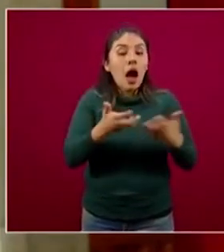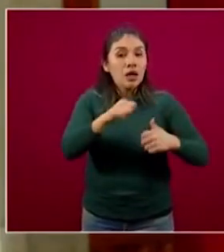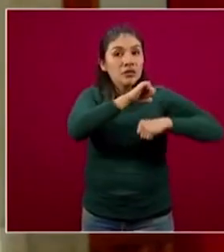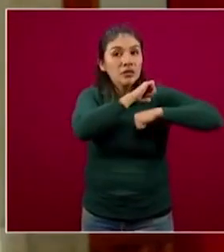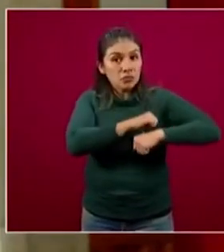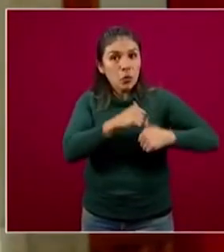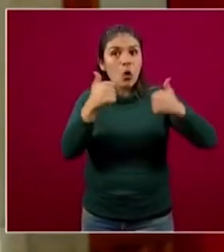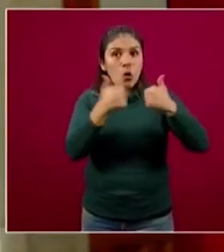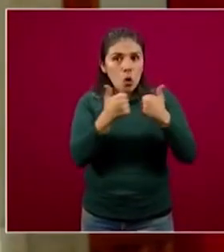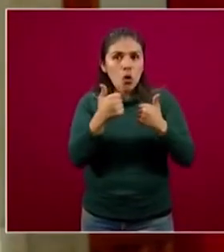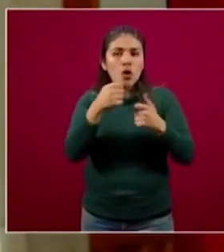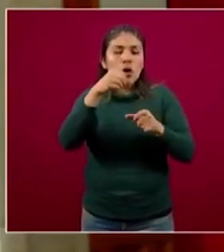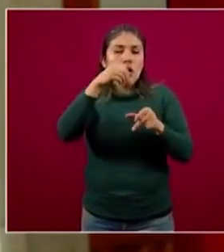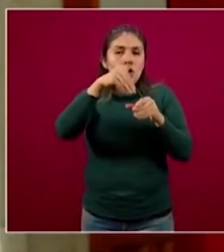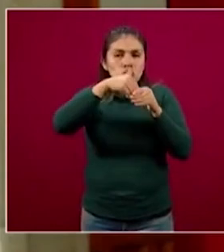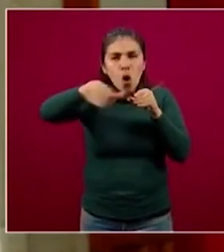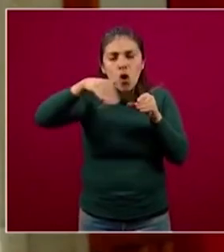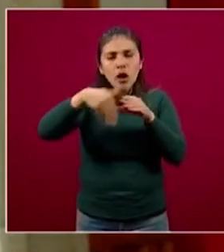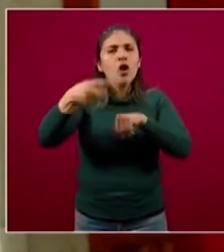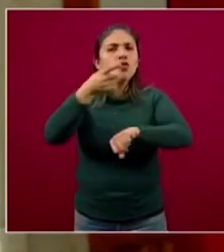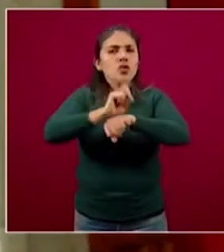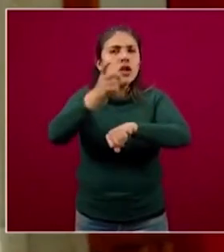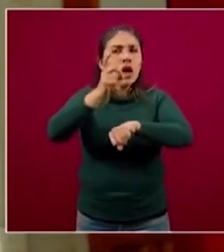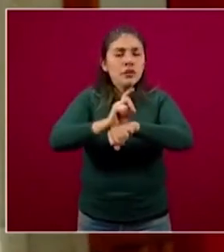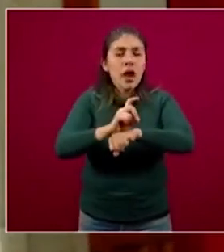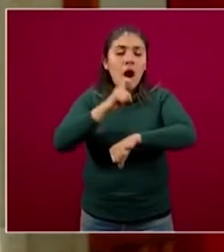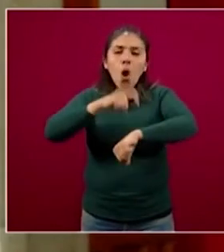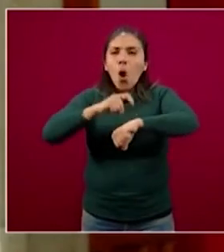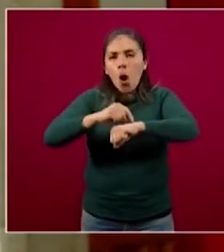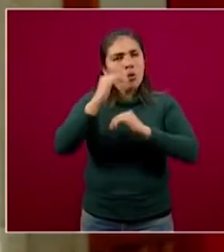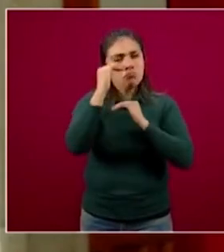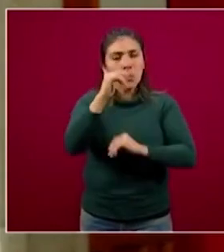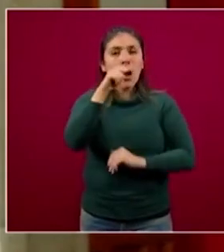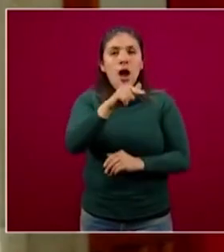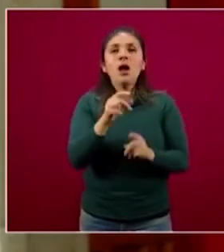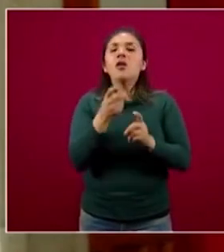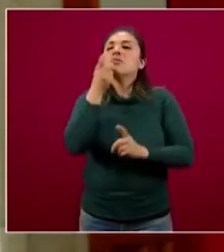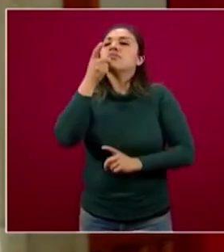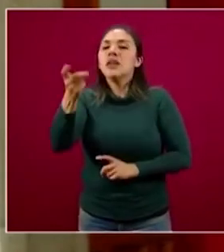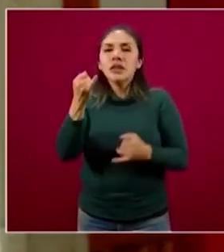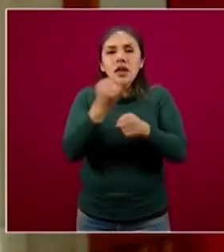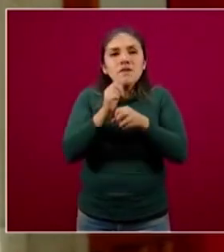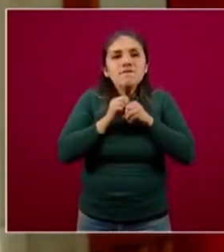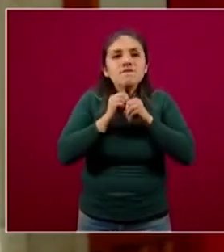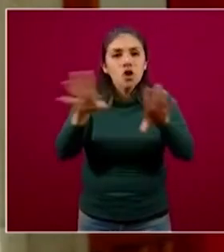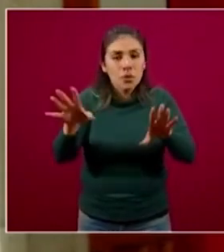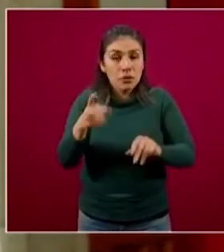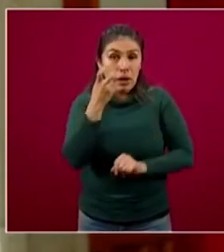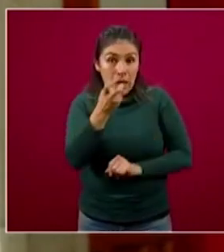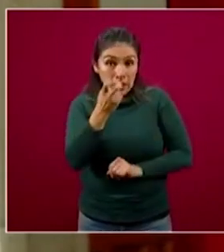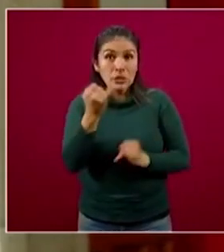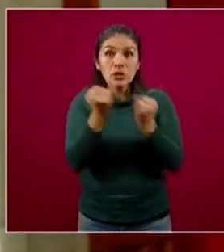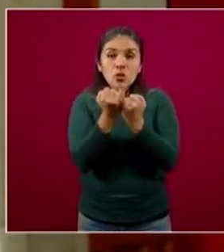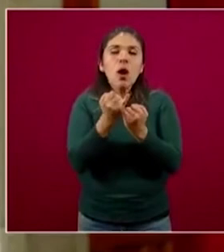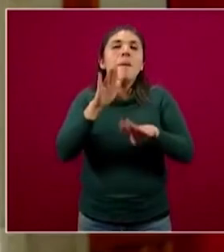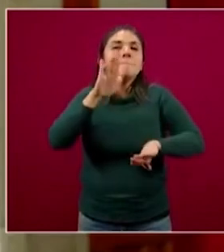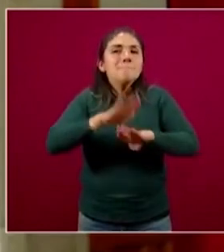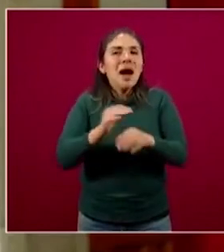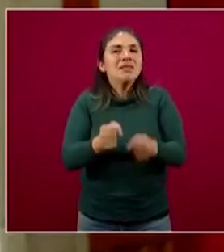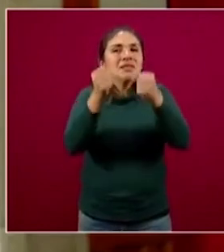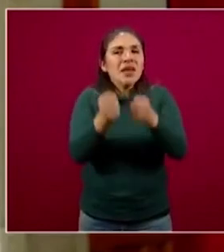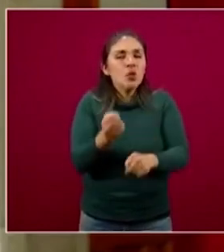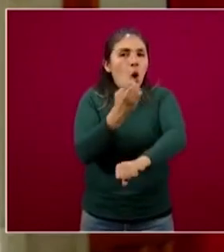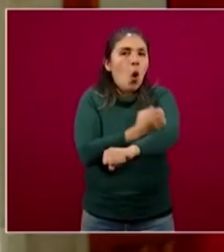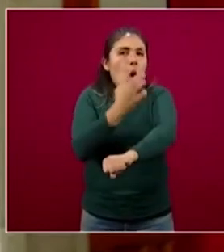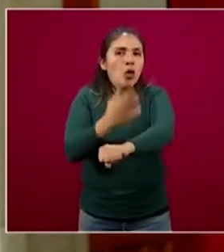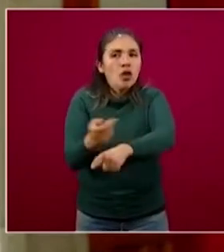esta cuenta pueden todos los días a la hora del corte subir la información. Y esto también implica una coordinación que